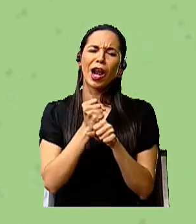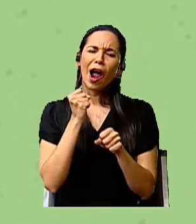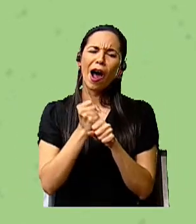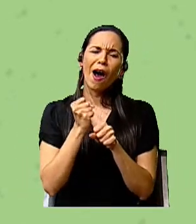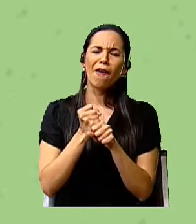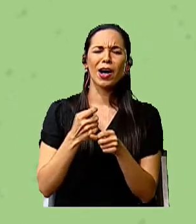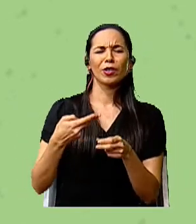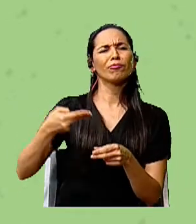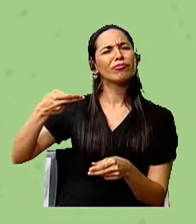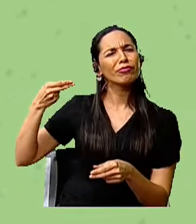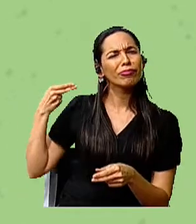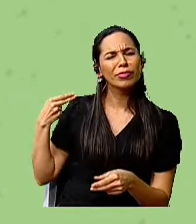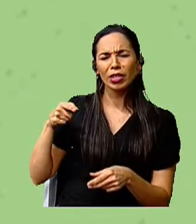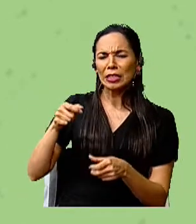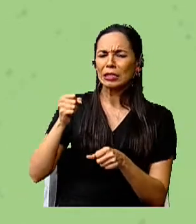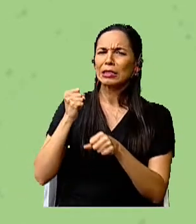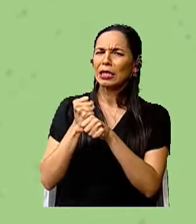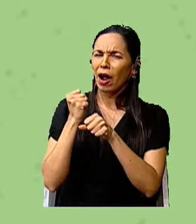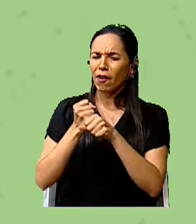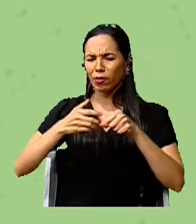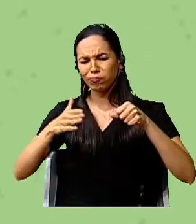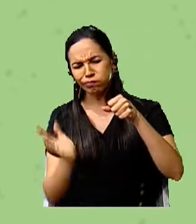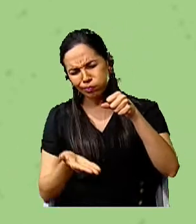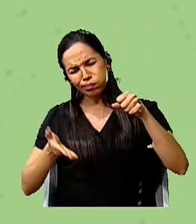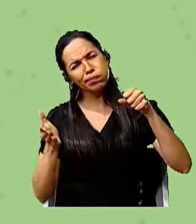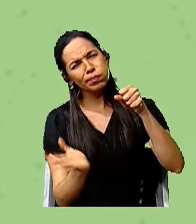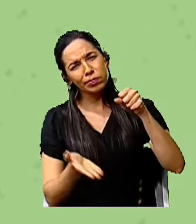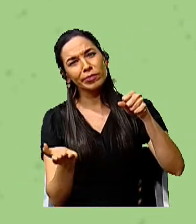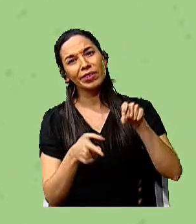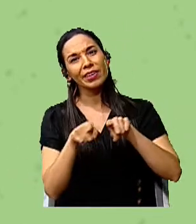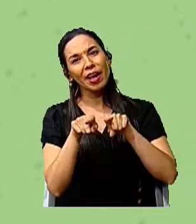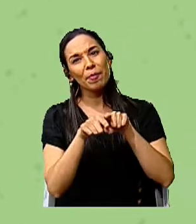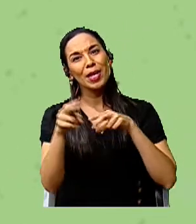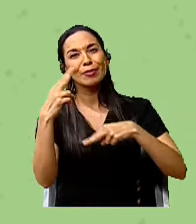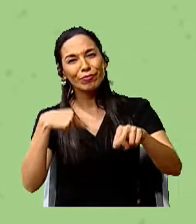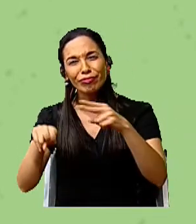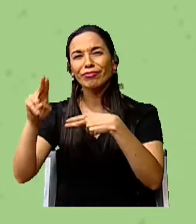de labores del campo y del comercio.